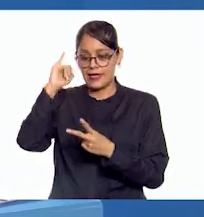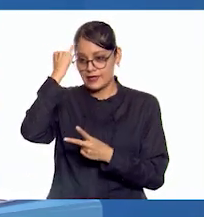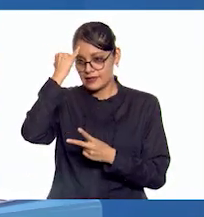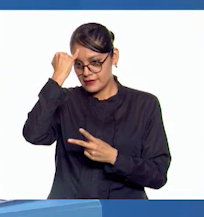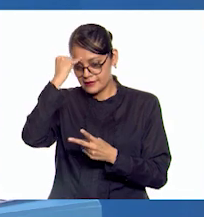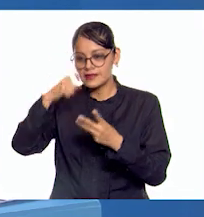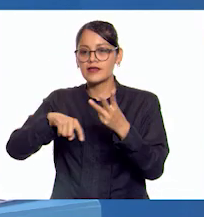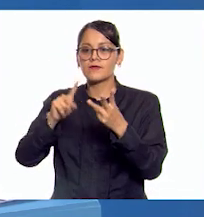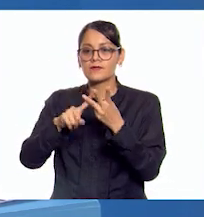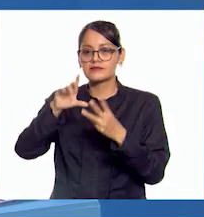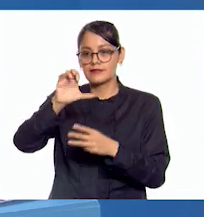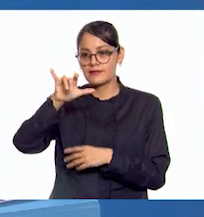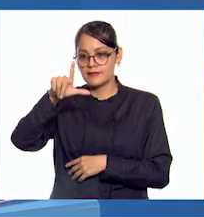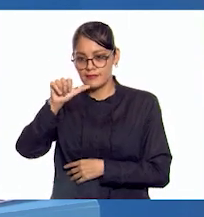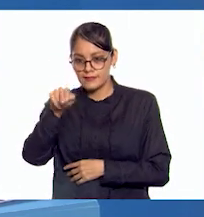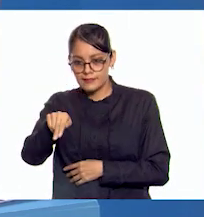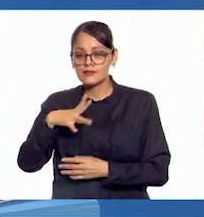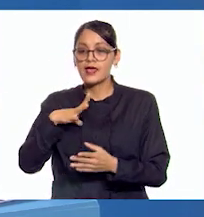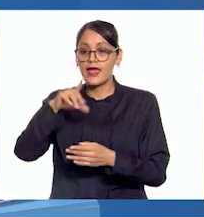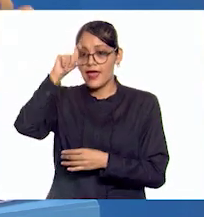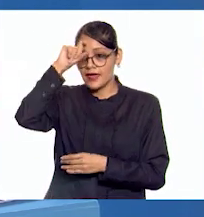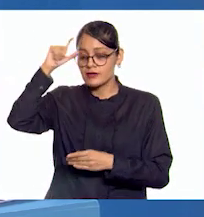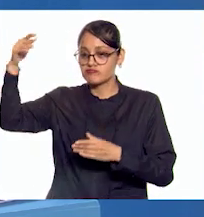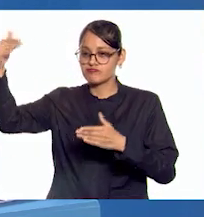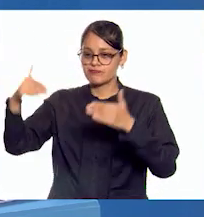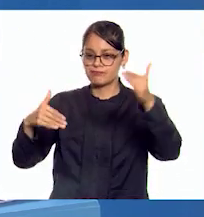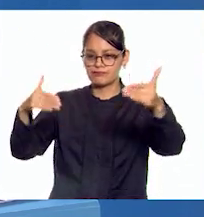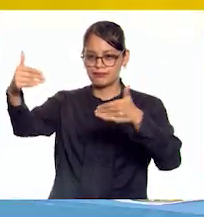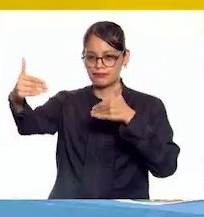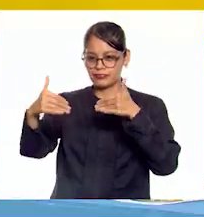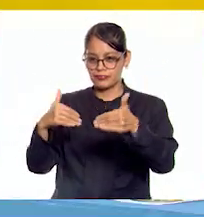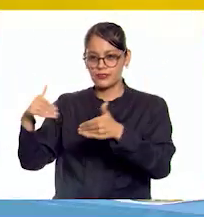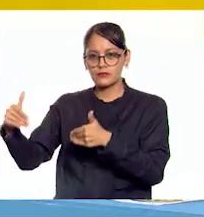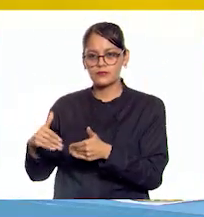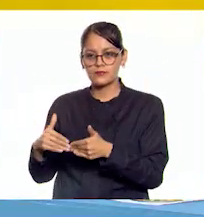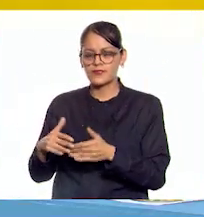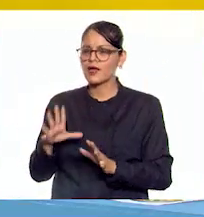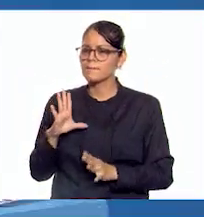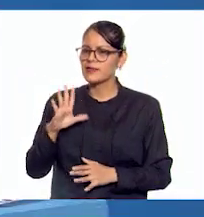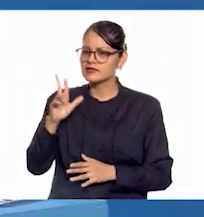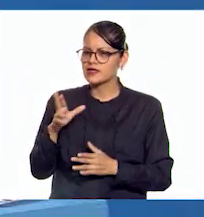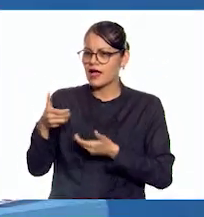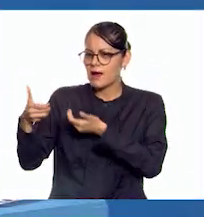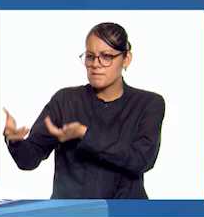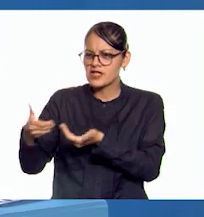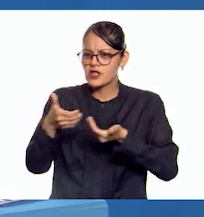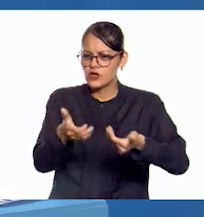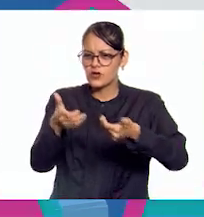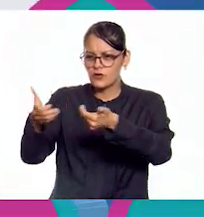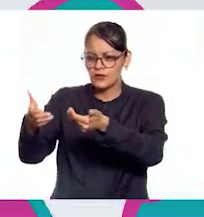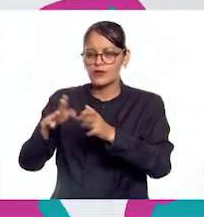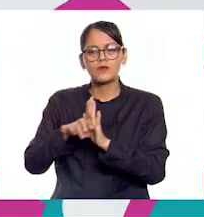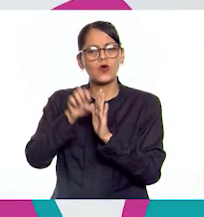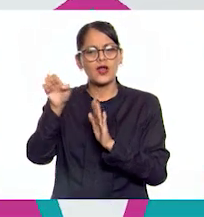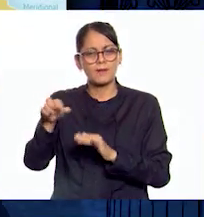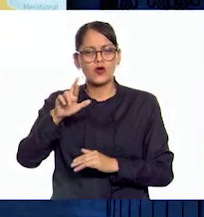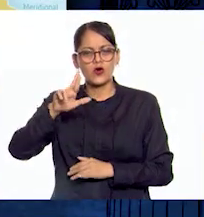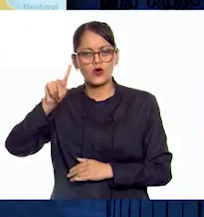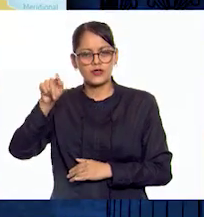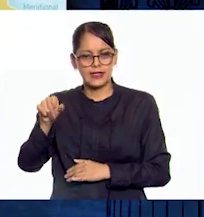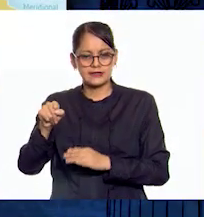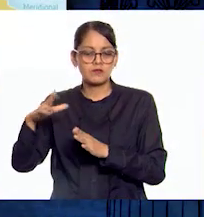Ceilán, Egipto a través de diferentes rutas o caminos. ¿Rutas o caminos? Sí, rutas como por ejemplo